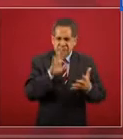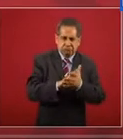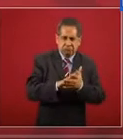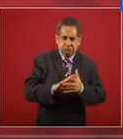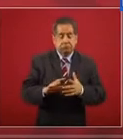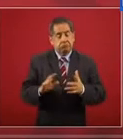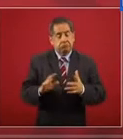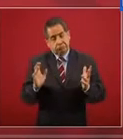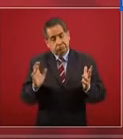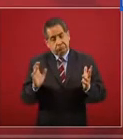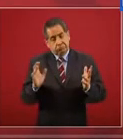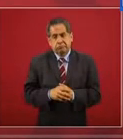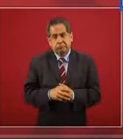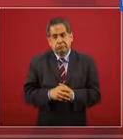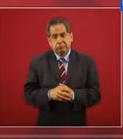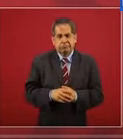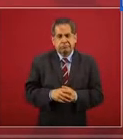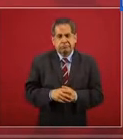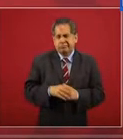aunque sea